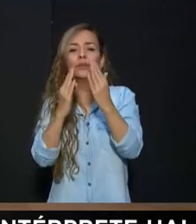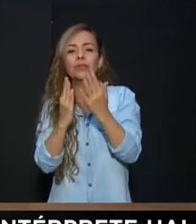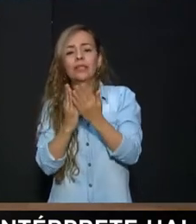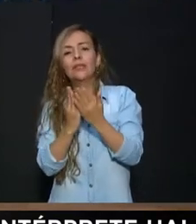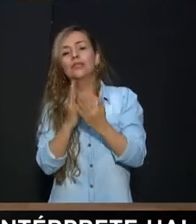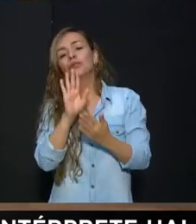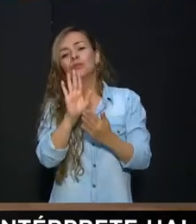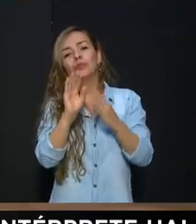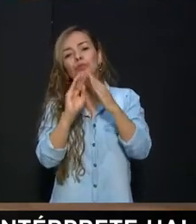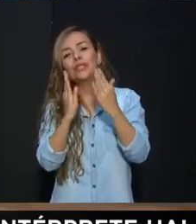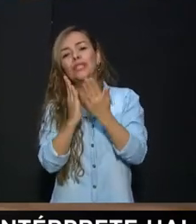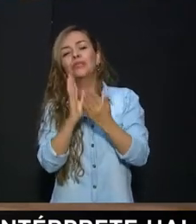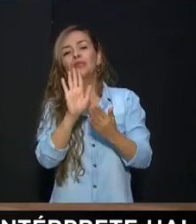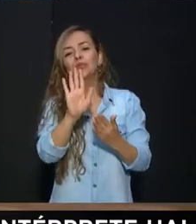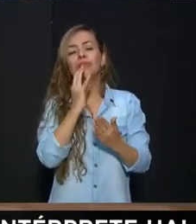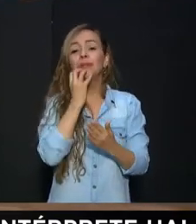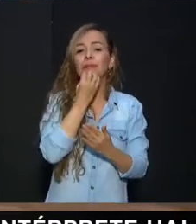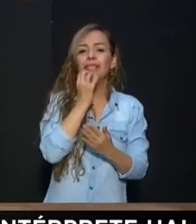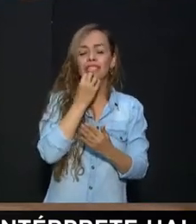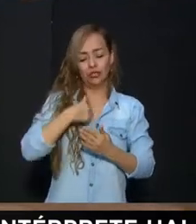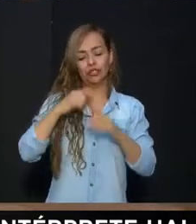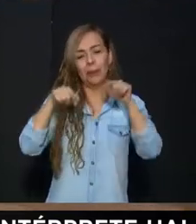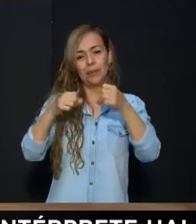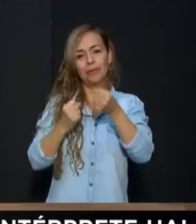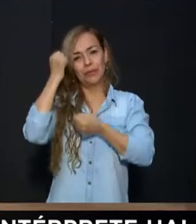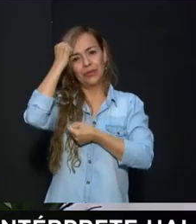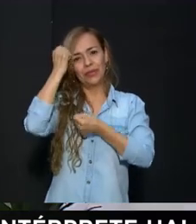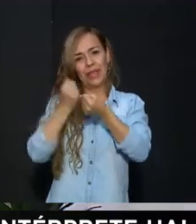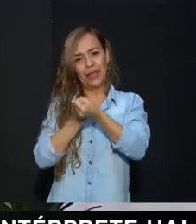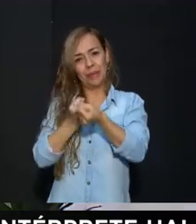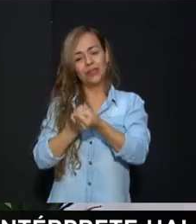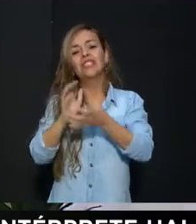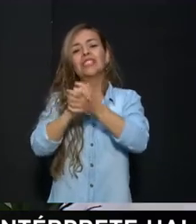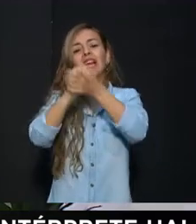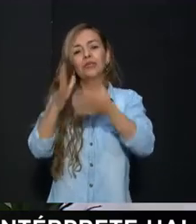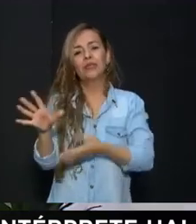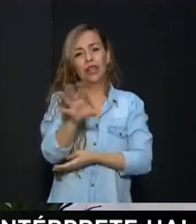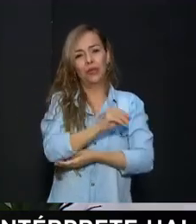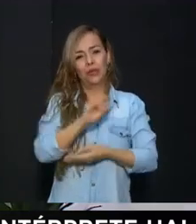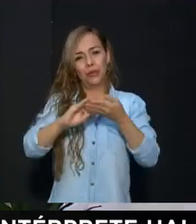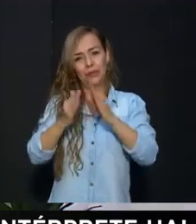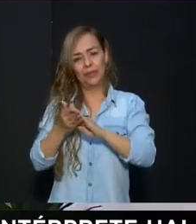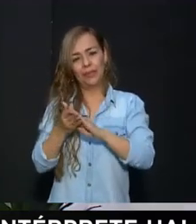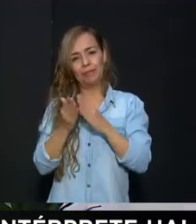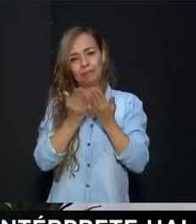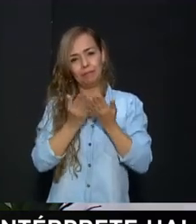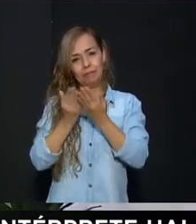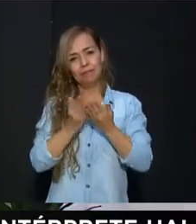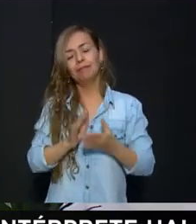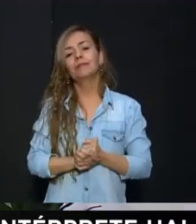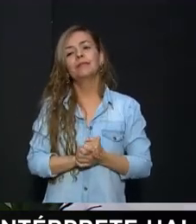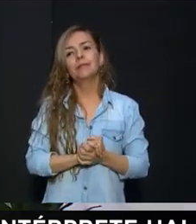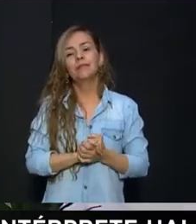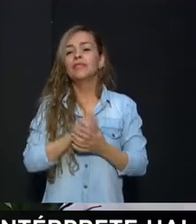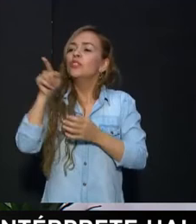Transmitirles Un saludo muy especial A toda la comunidad educativa Ay bueno Que alegría Bueno cuéntenos Usted que maneja También todos